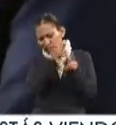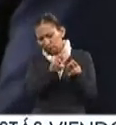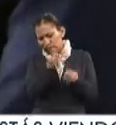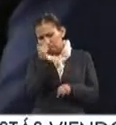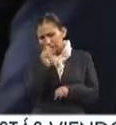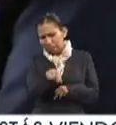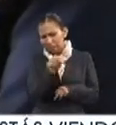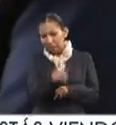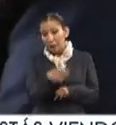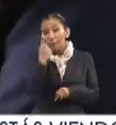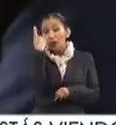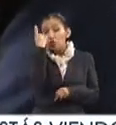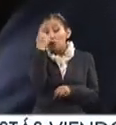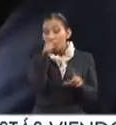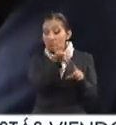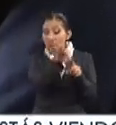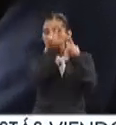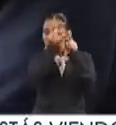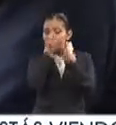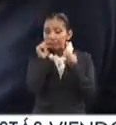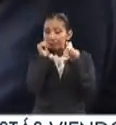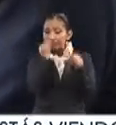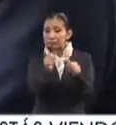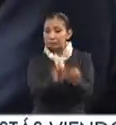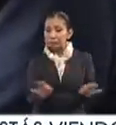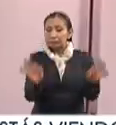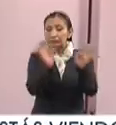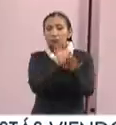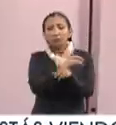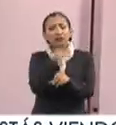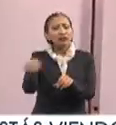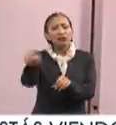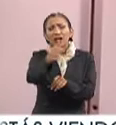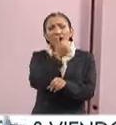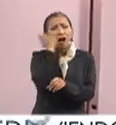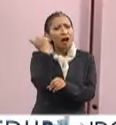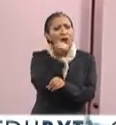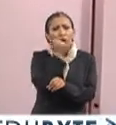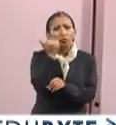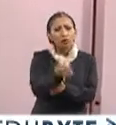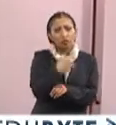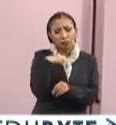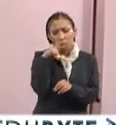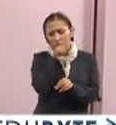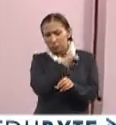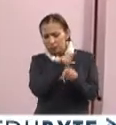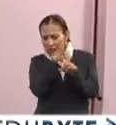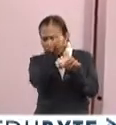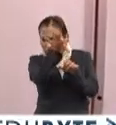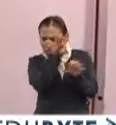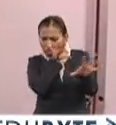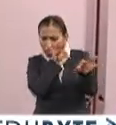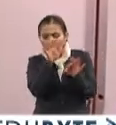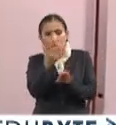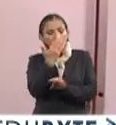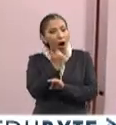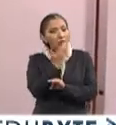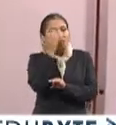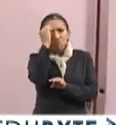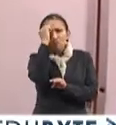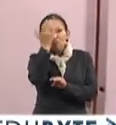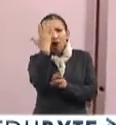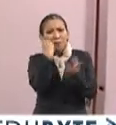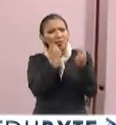respecto, pero uno de los aspectos a considerar es por qué los estudiantes, desde casos particulares, no tienen el